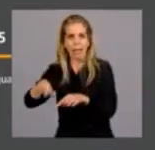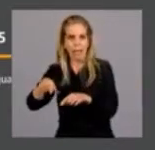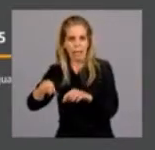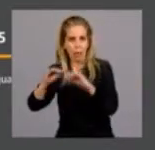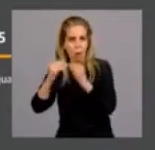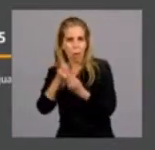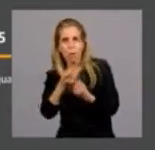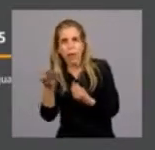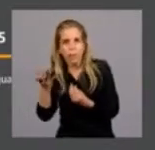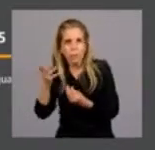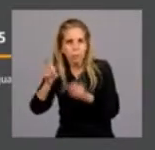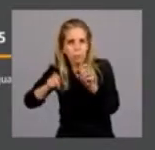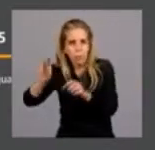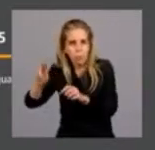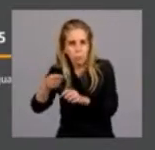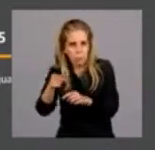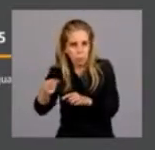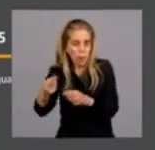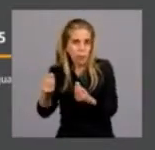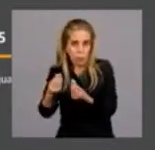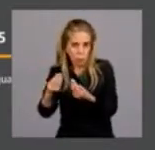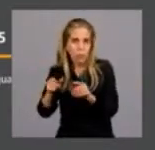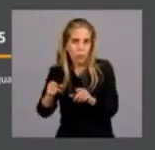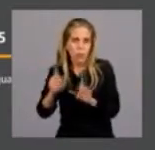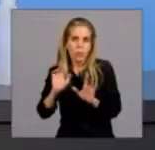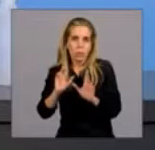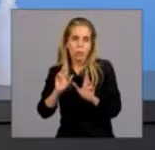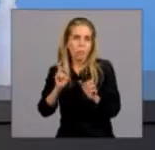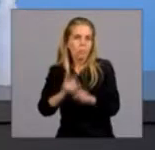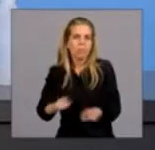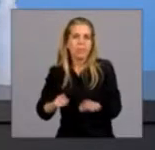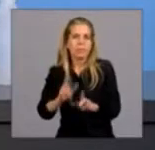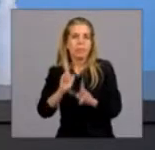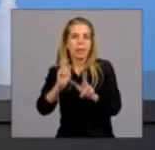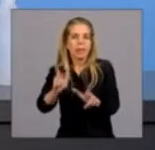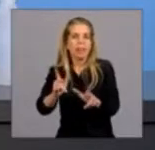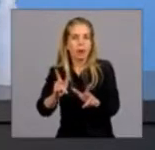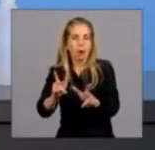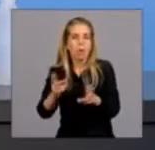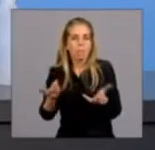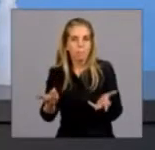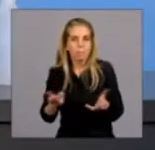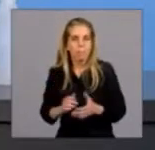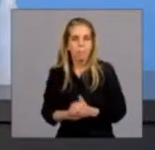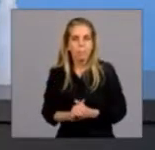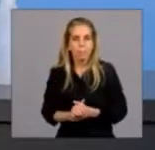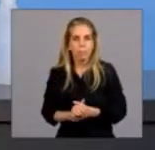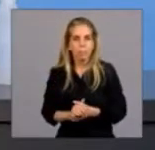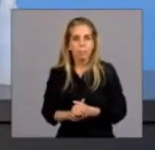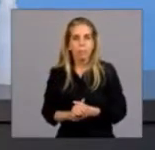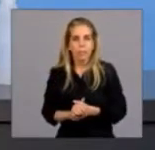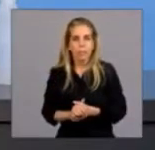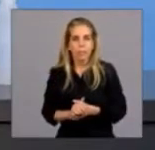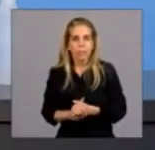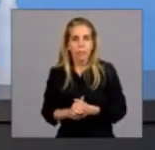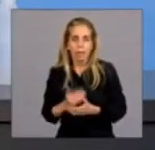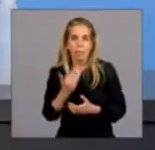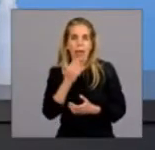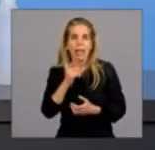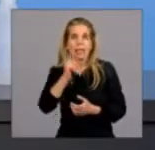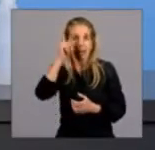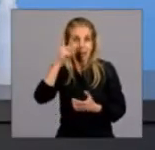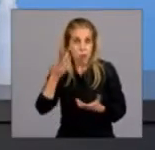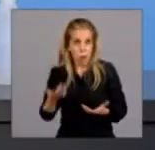resultado interesante. Como siempre digo, gracias a Dios no